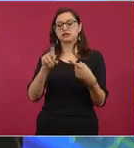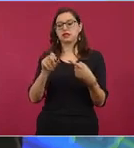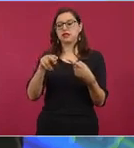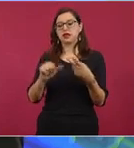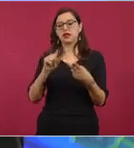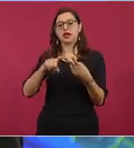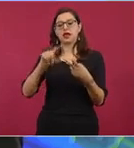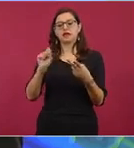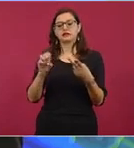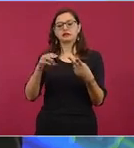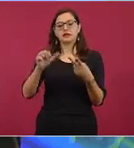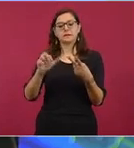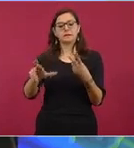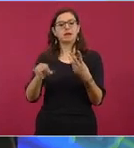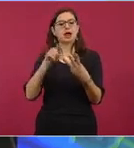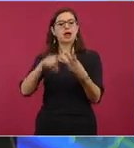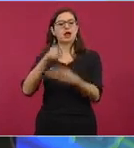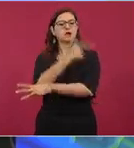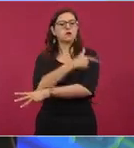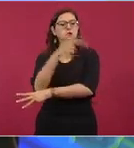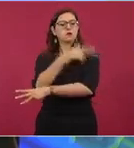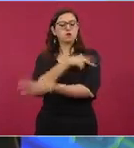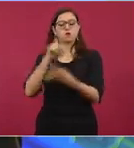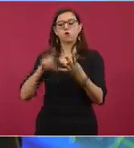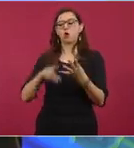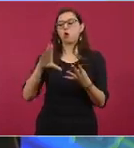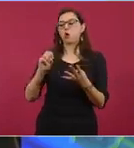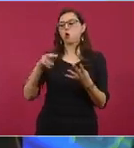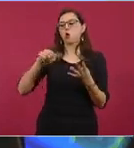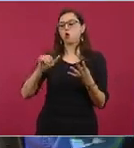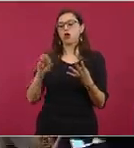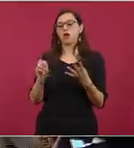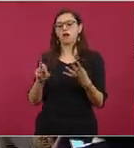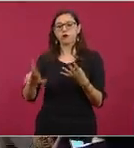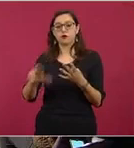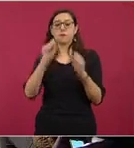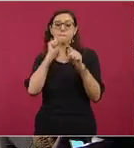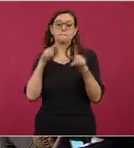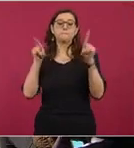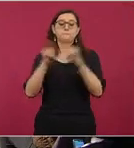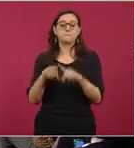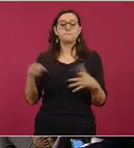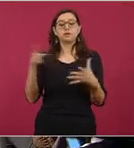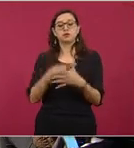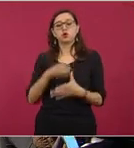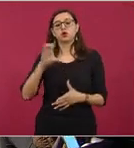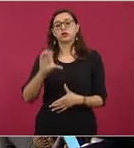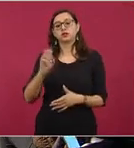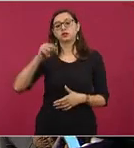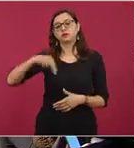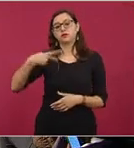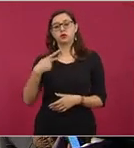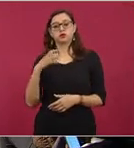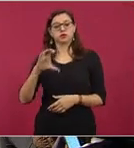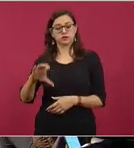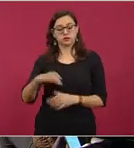de la Guardia Nacional y evidentemente de la CUNAFOR y de la Coordinación Nacional de Protección Civil.